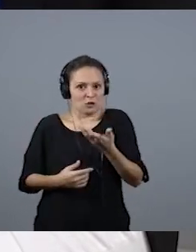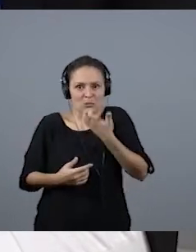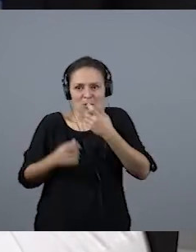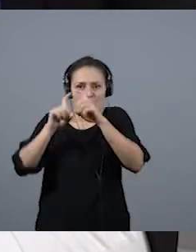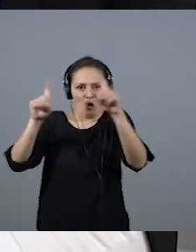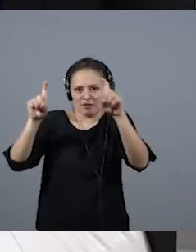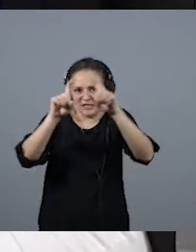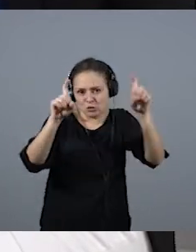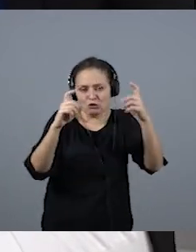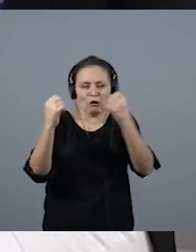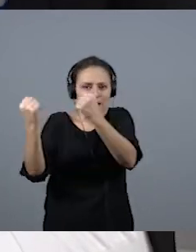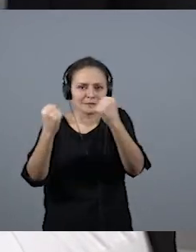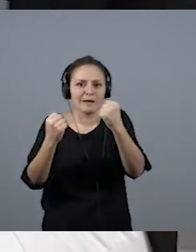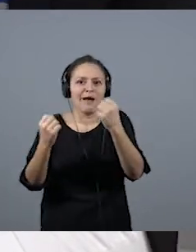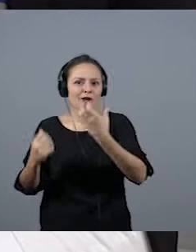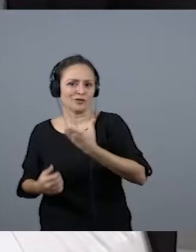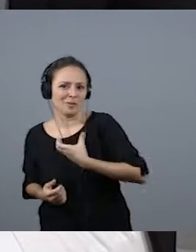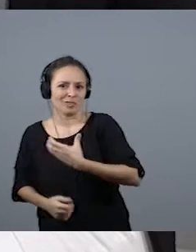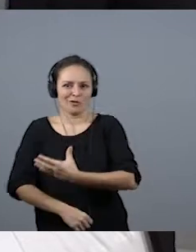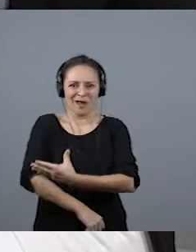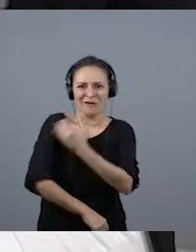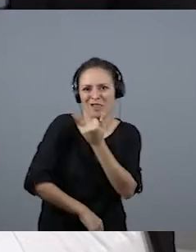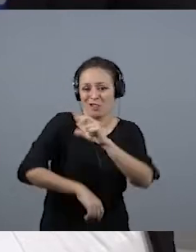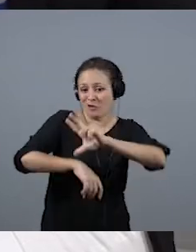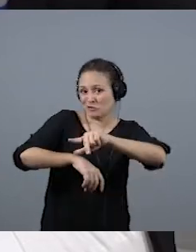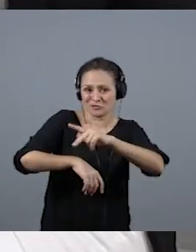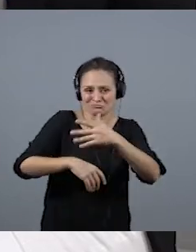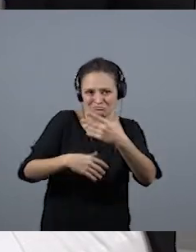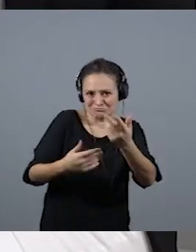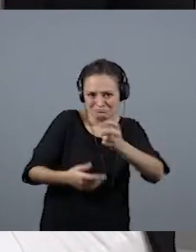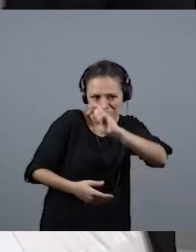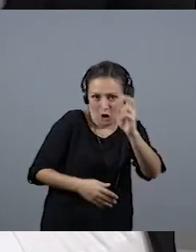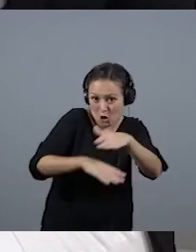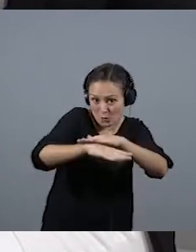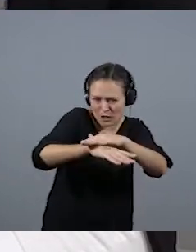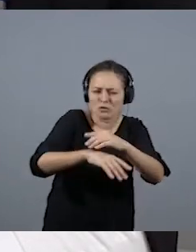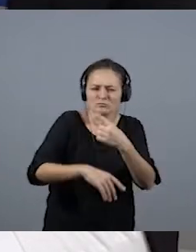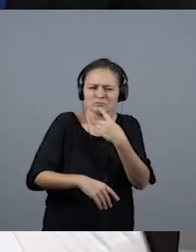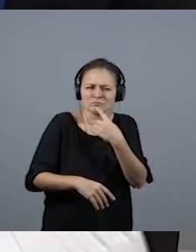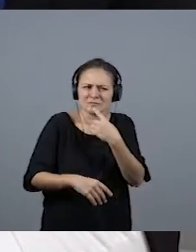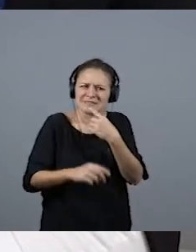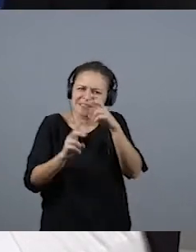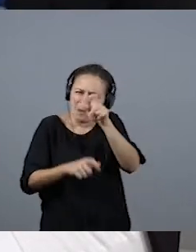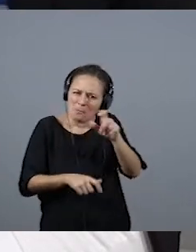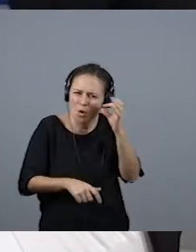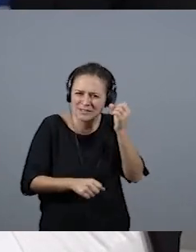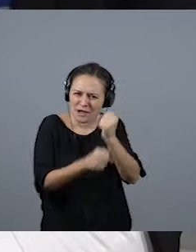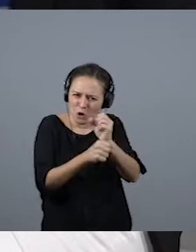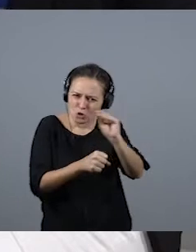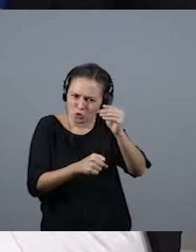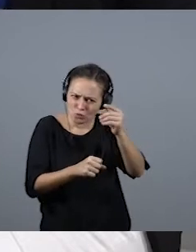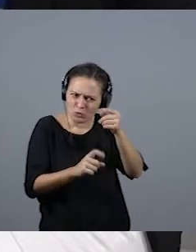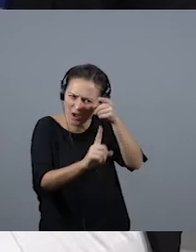cabildos, gobiernos, etcétera, se siga insistiendo en este mensaje de que hay que reconocer el trabajo de las mujeres y seguir ofreciendo esos referentes